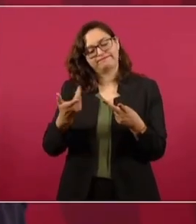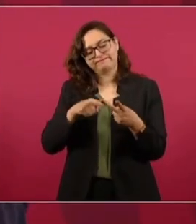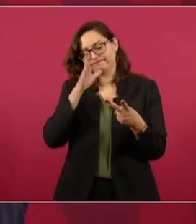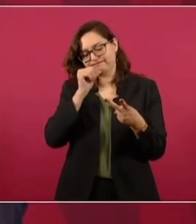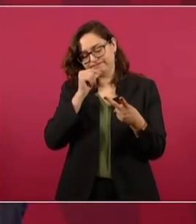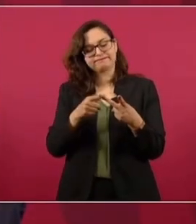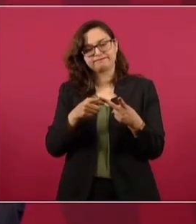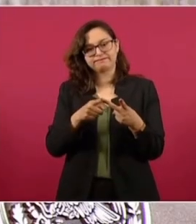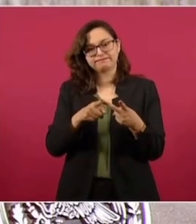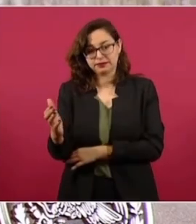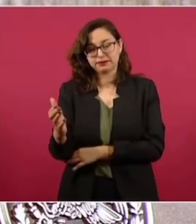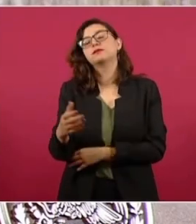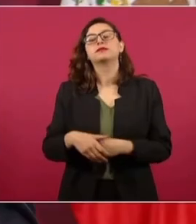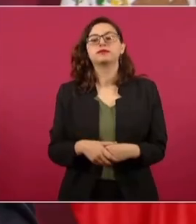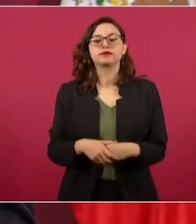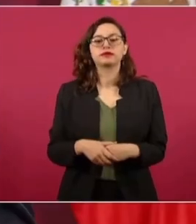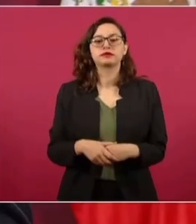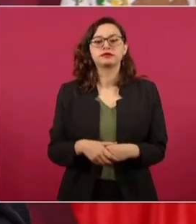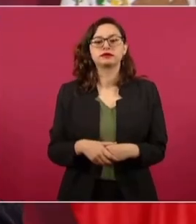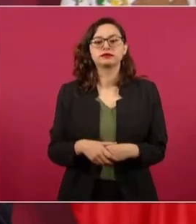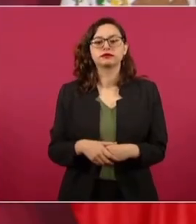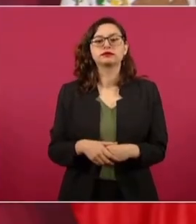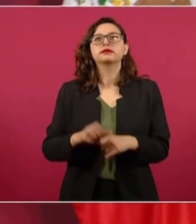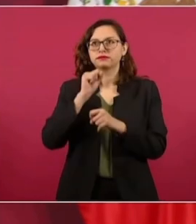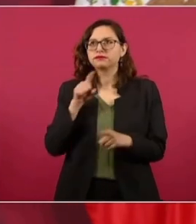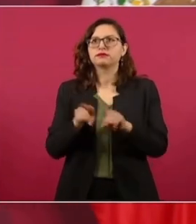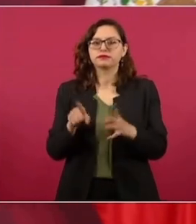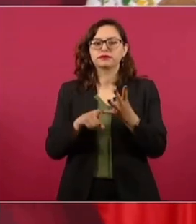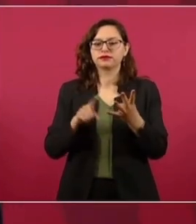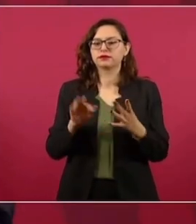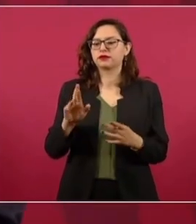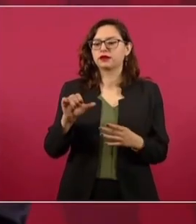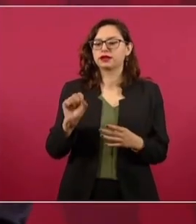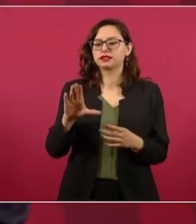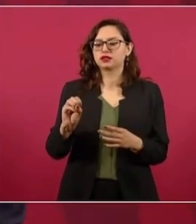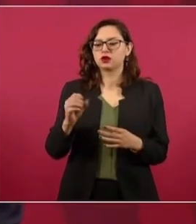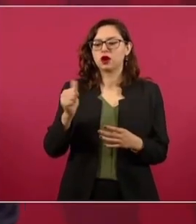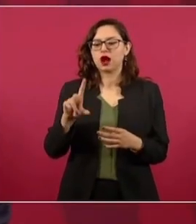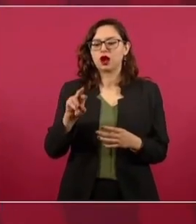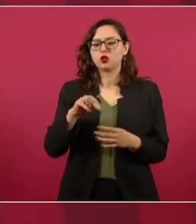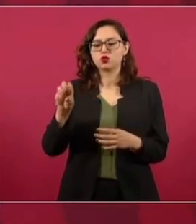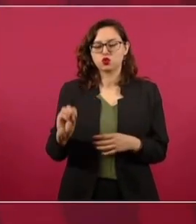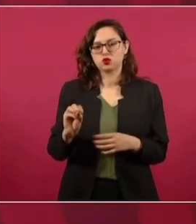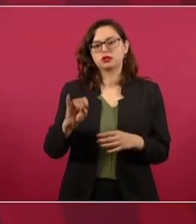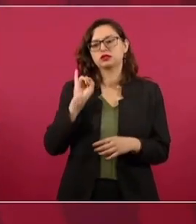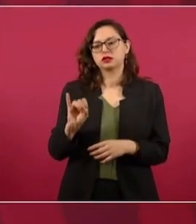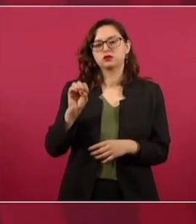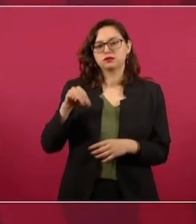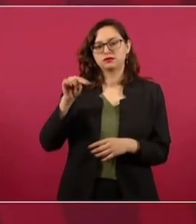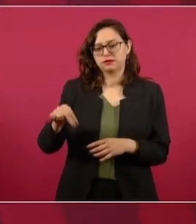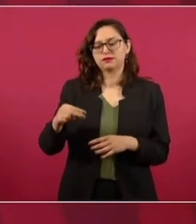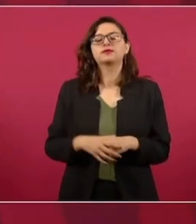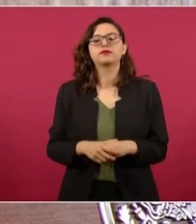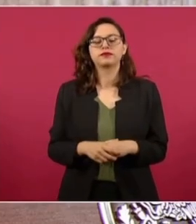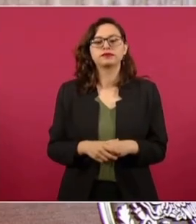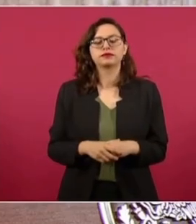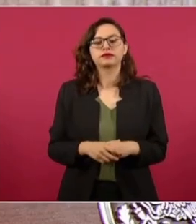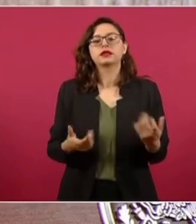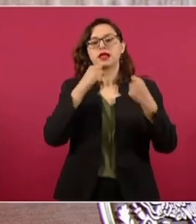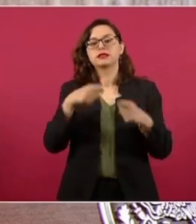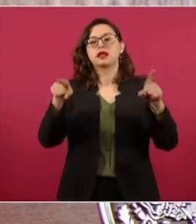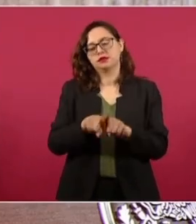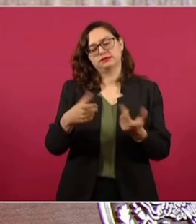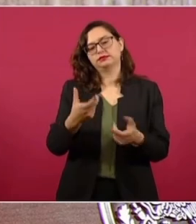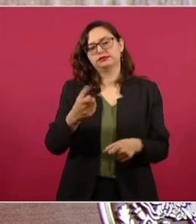Agricultura y va a estar Francisco Garduño de Migración y desde luego el